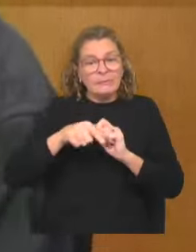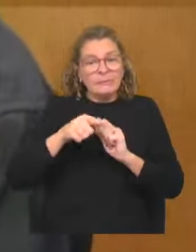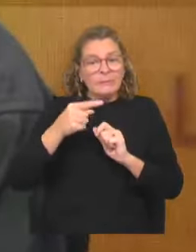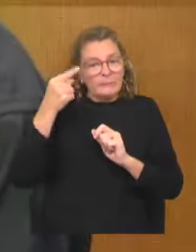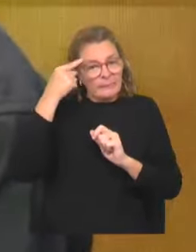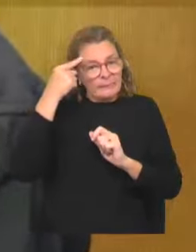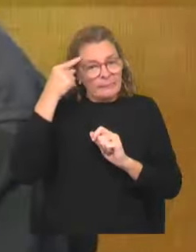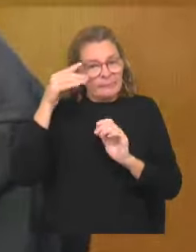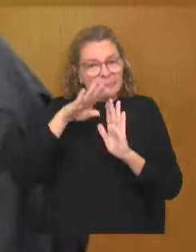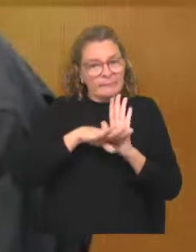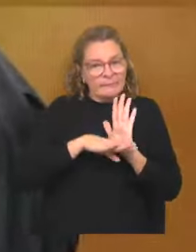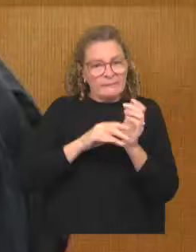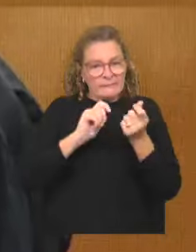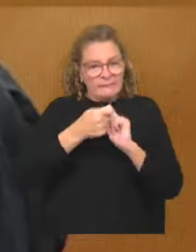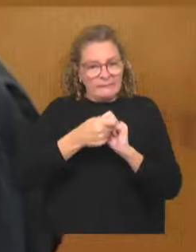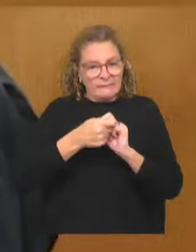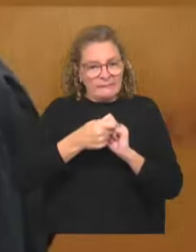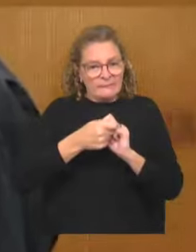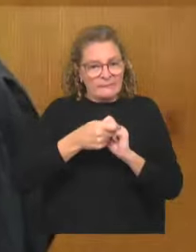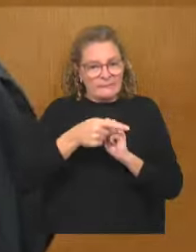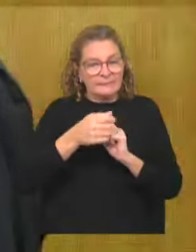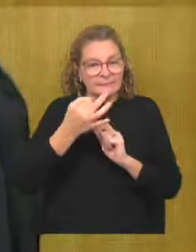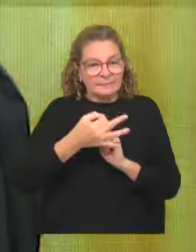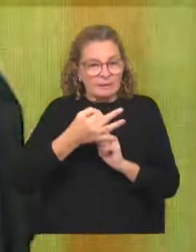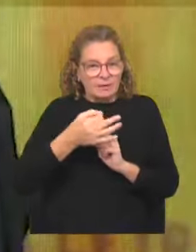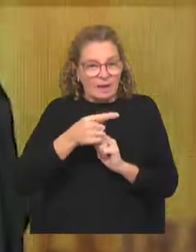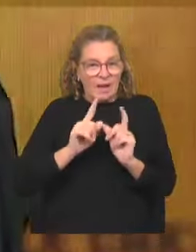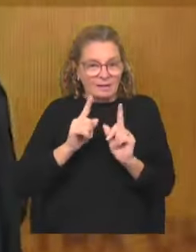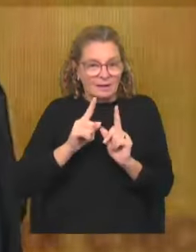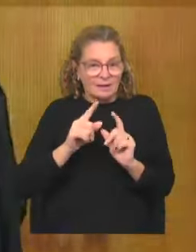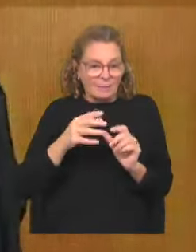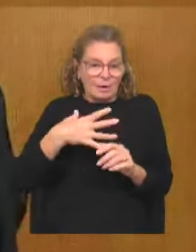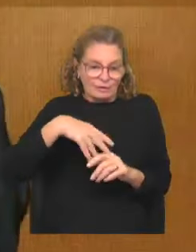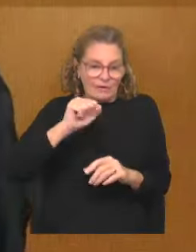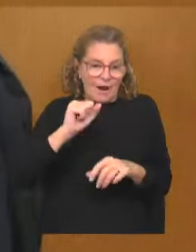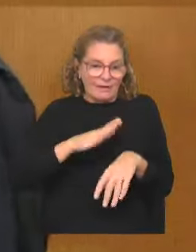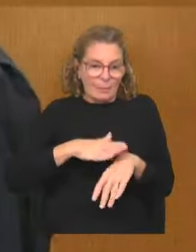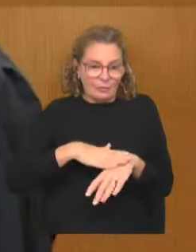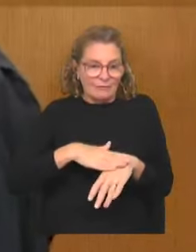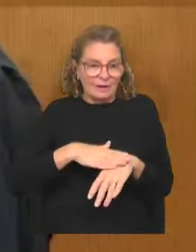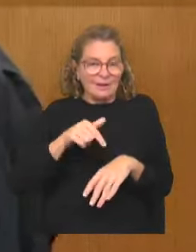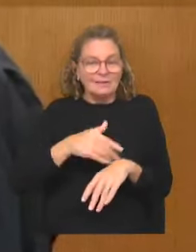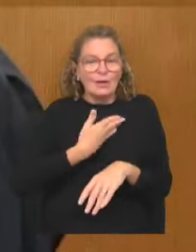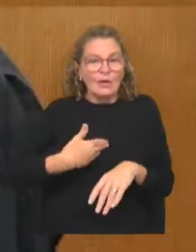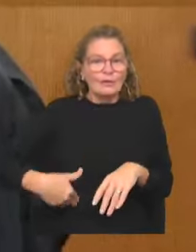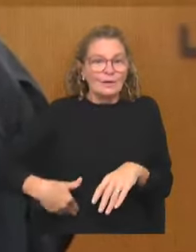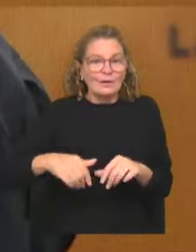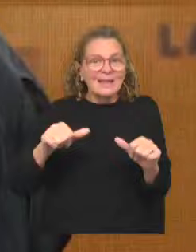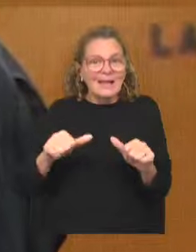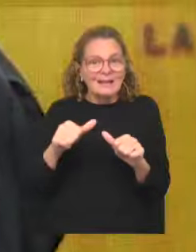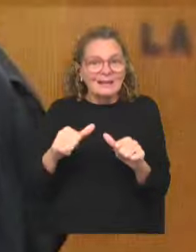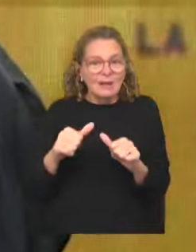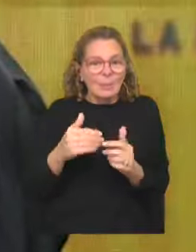piensa que el programa produce un cambio, efectivamente hay alguien que lo tiene que llevar adelante. Y este gobierno lo que ha hecho ha